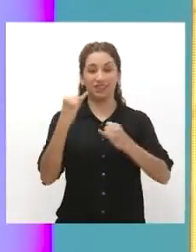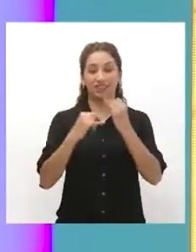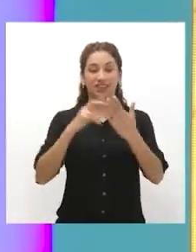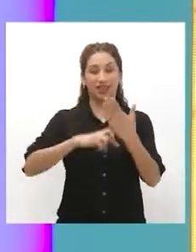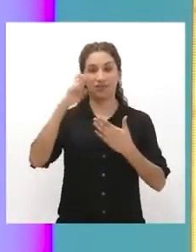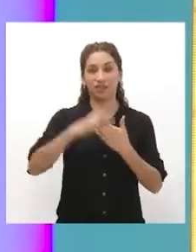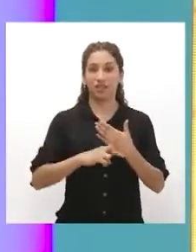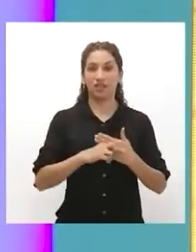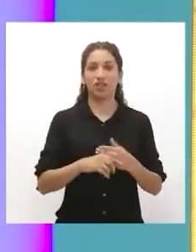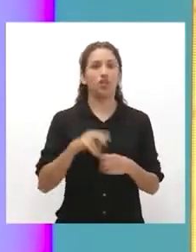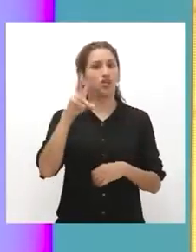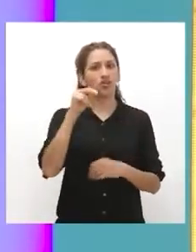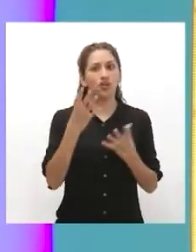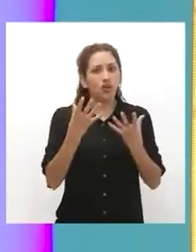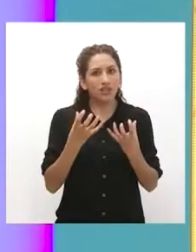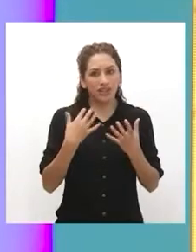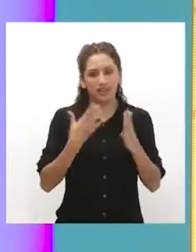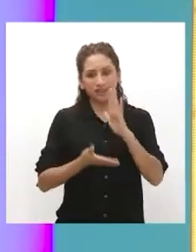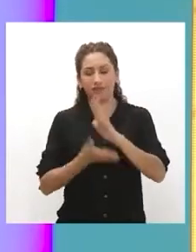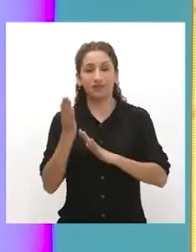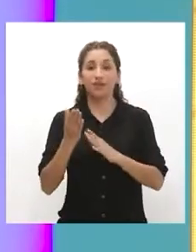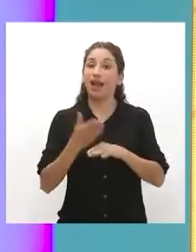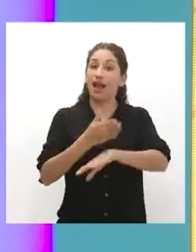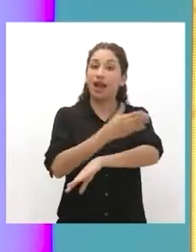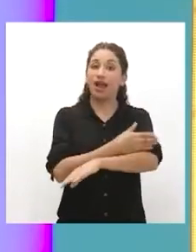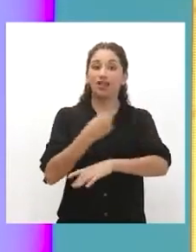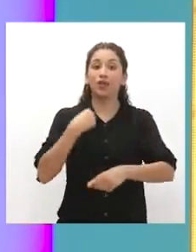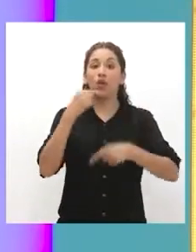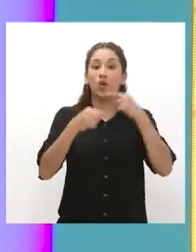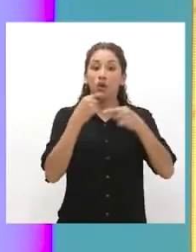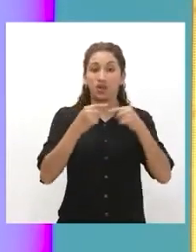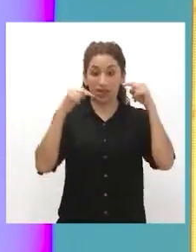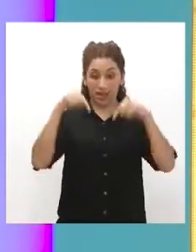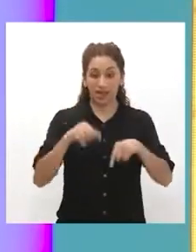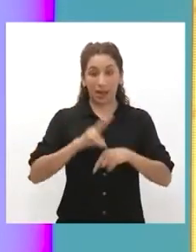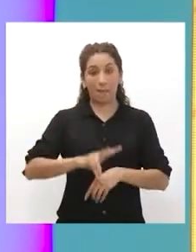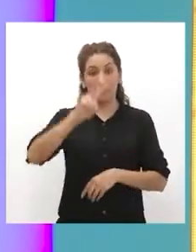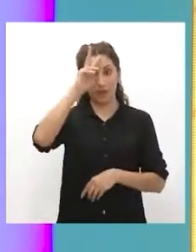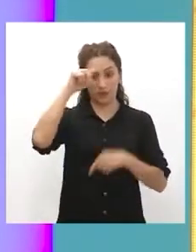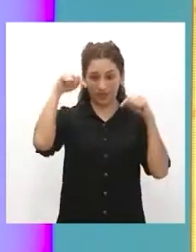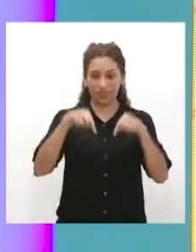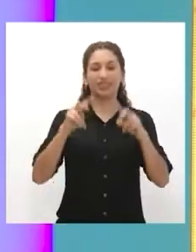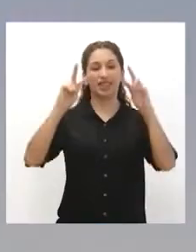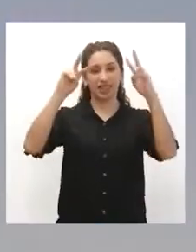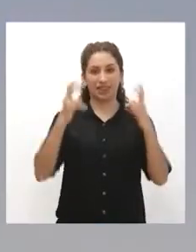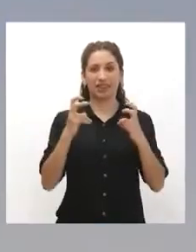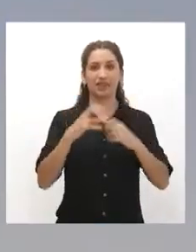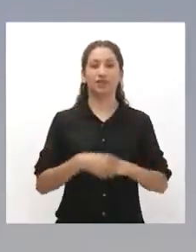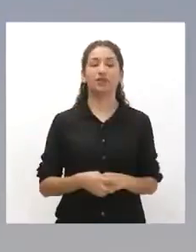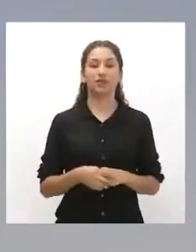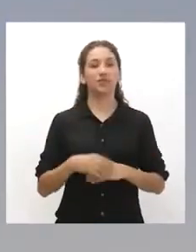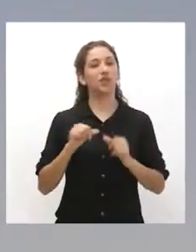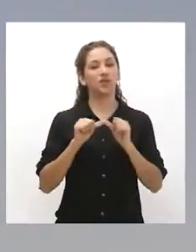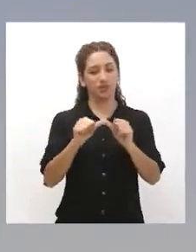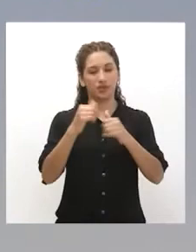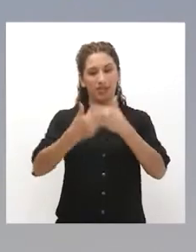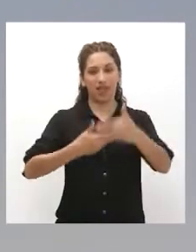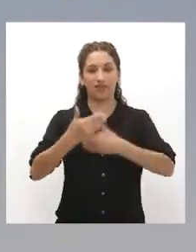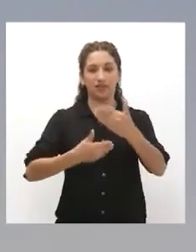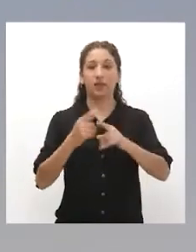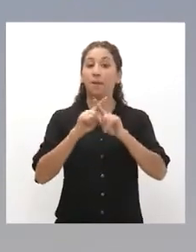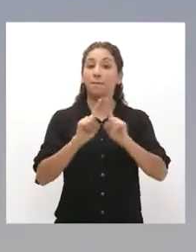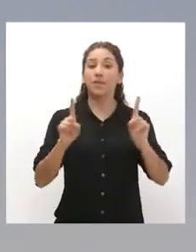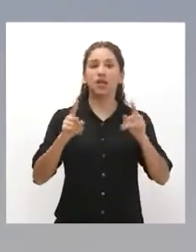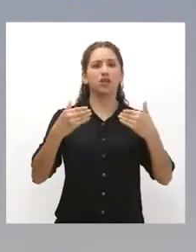final del programa. No queremos irnos sin antes contarte los avances en el Perú respecto a este tema. Así es, vamos avanzando.